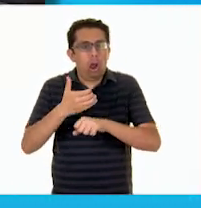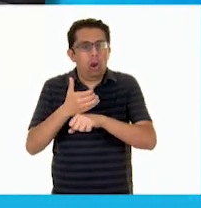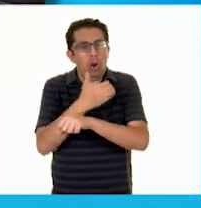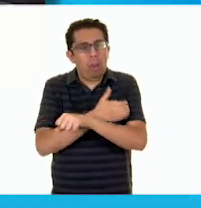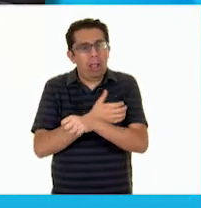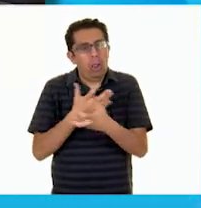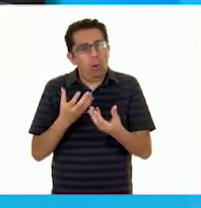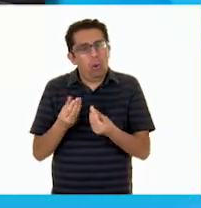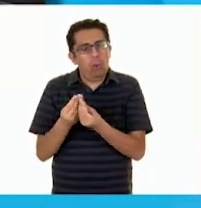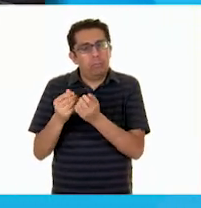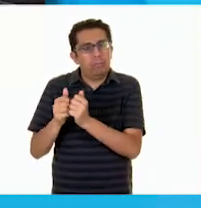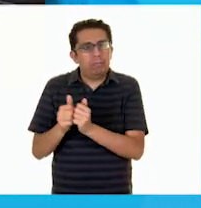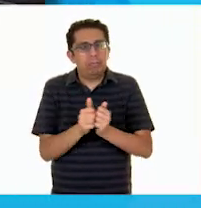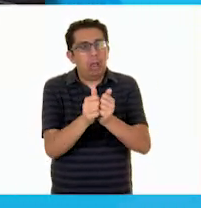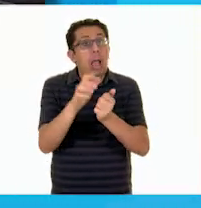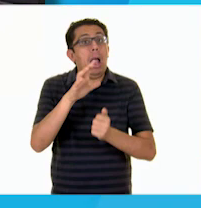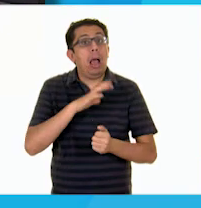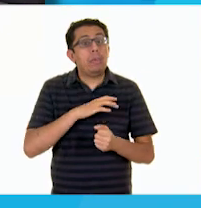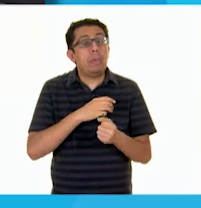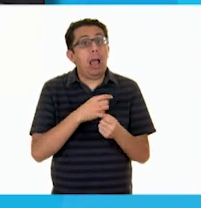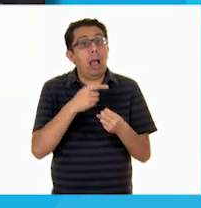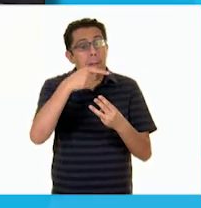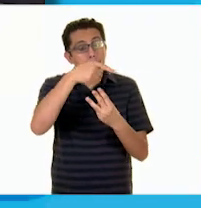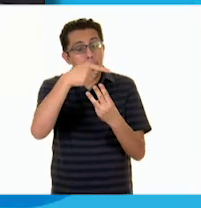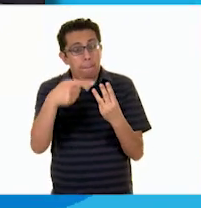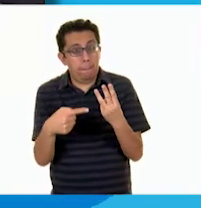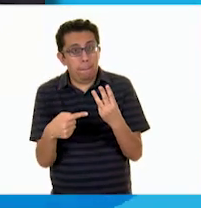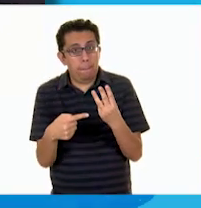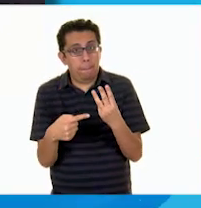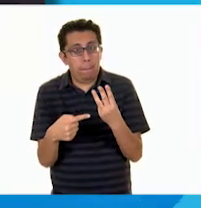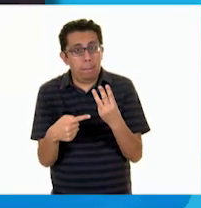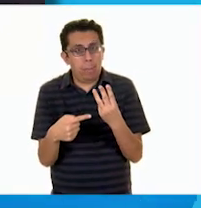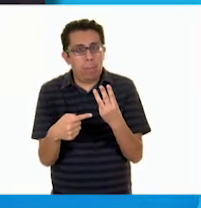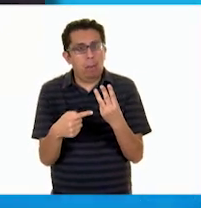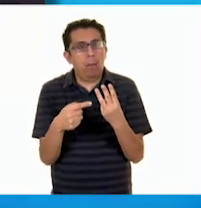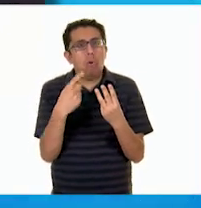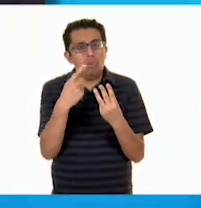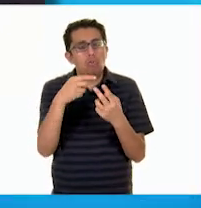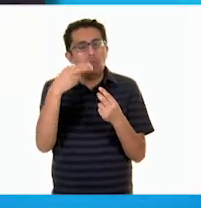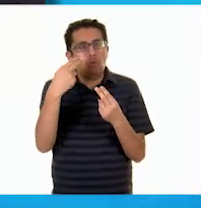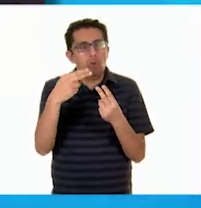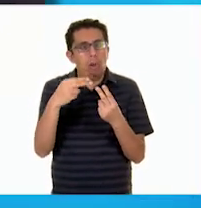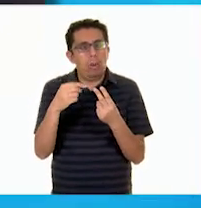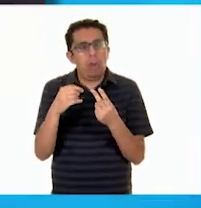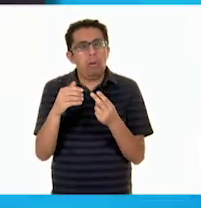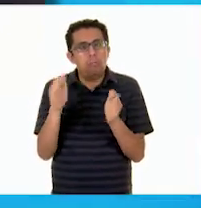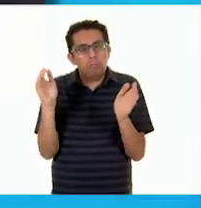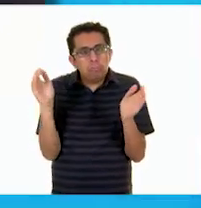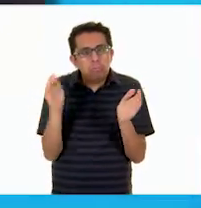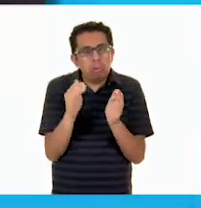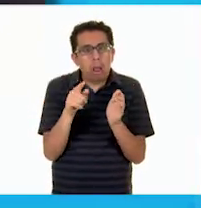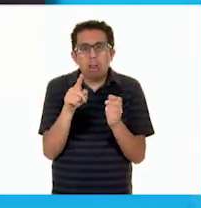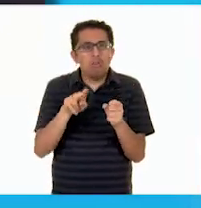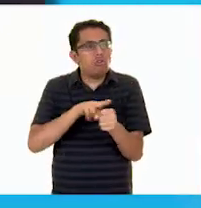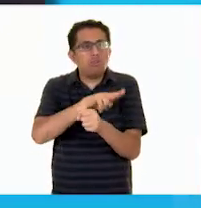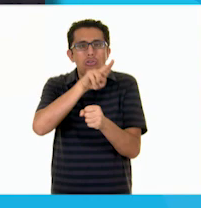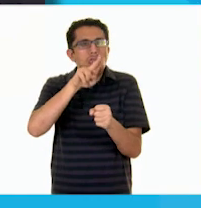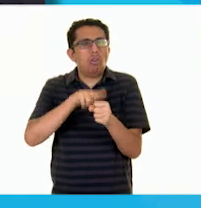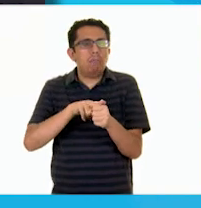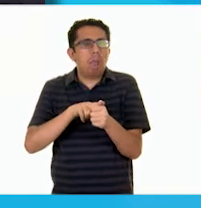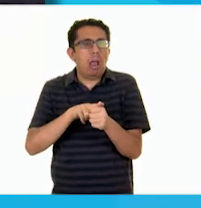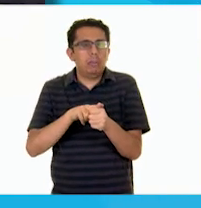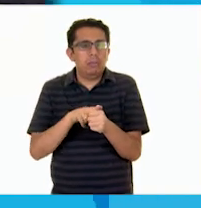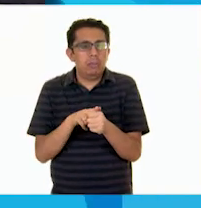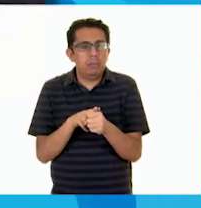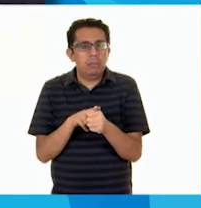Existían tres tipos de perros. Había uno llamado It's Quinkly. Era el perro común, como los perros que no tienen